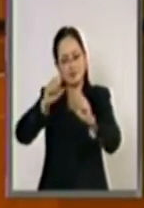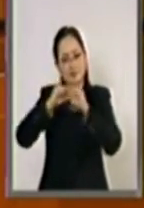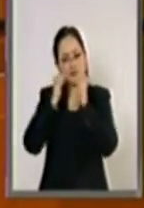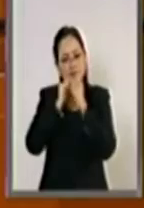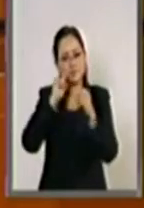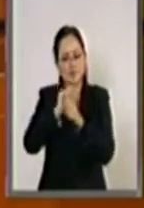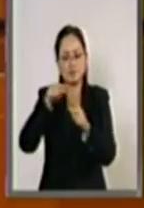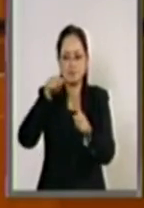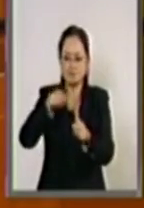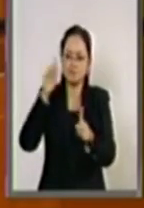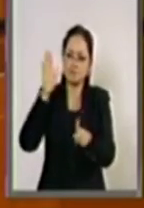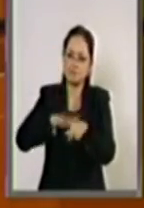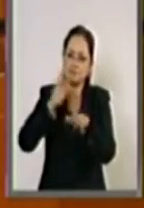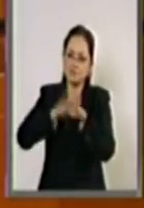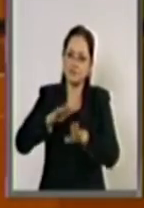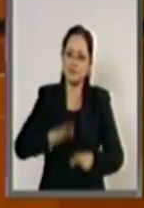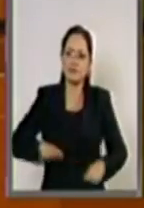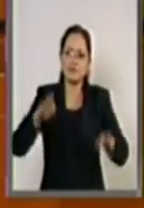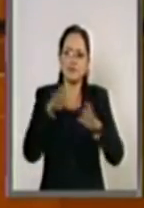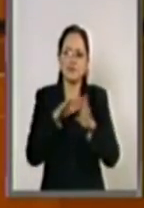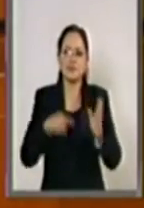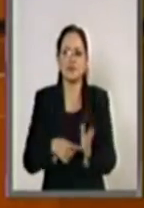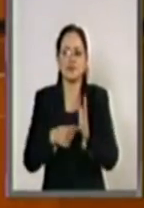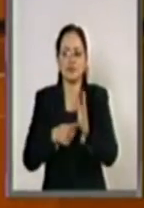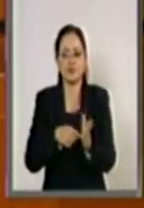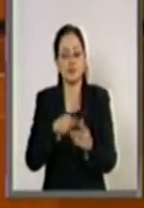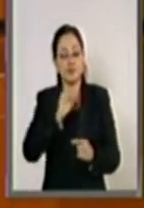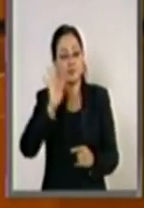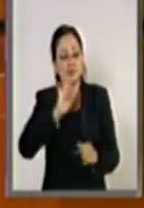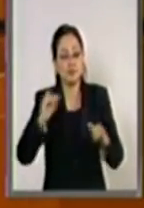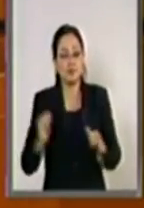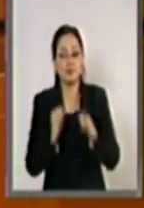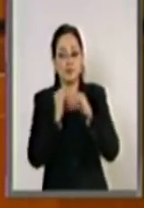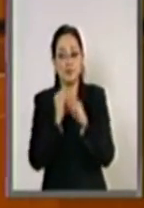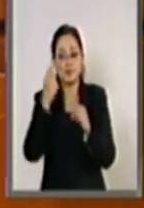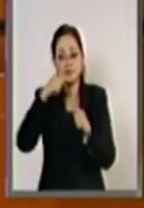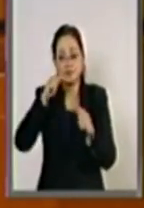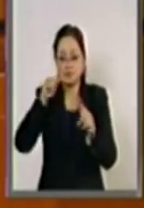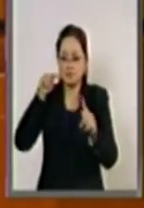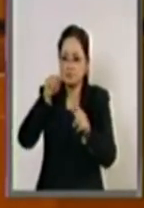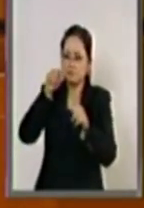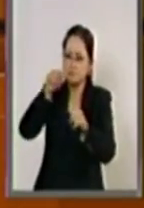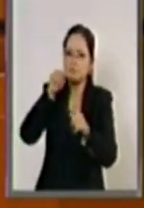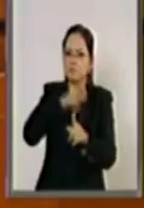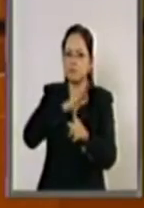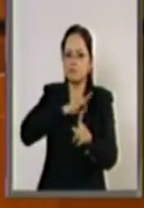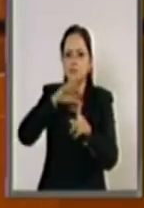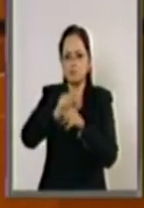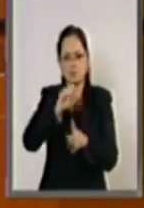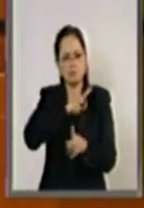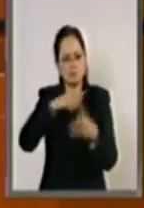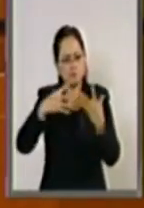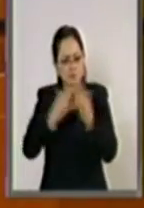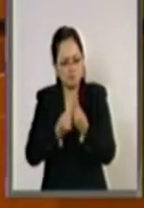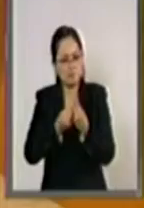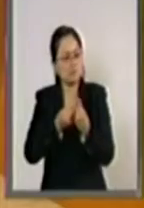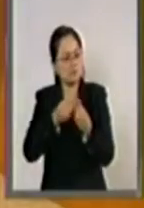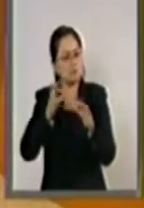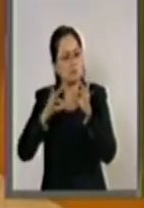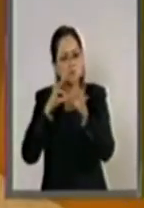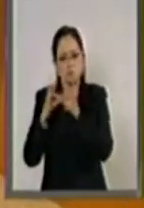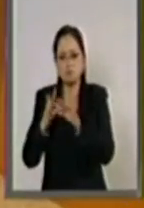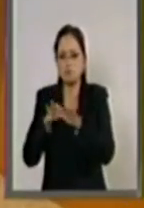la cual sólo será posible si las instituciones que se están preparando para este objetivo trabajan de manera eficaz.